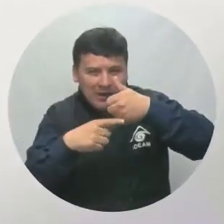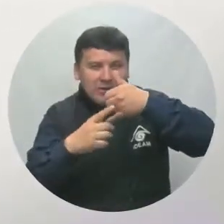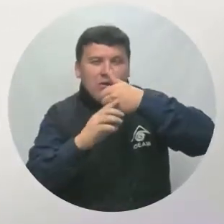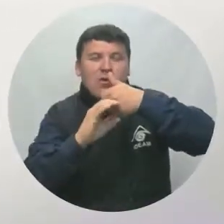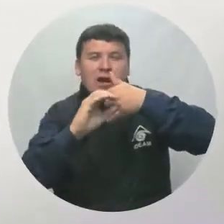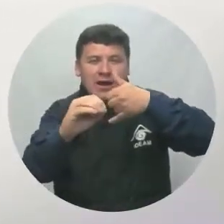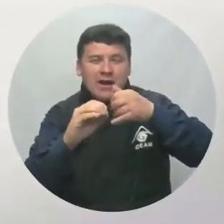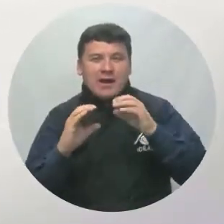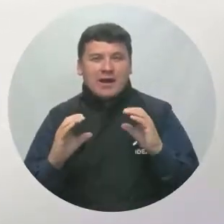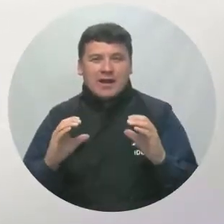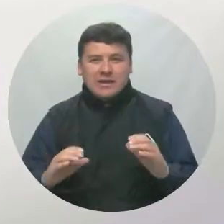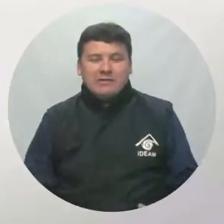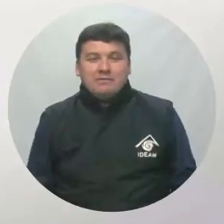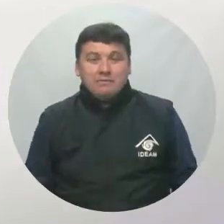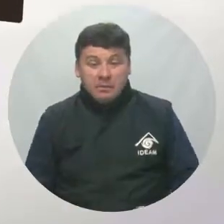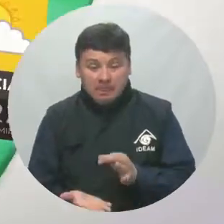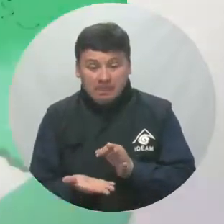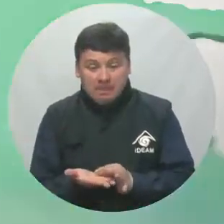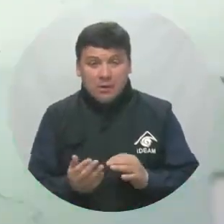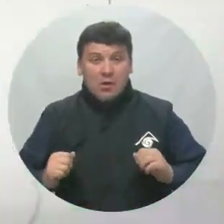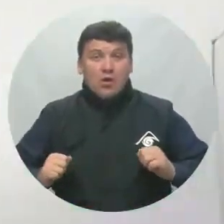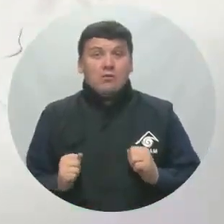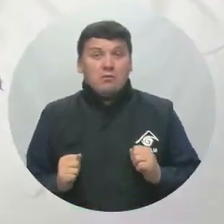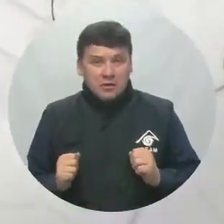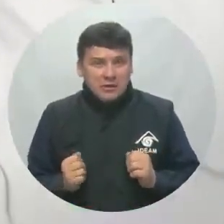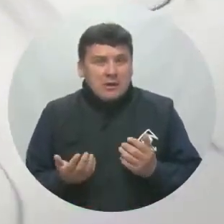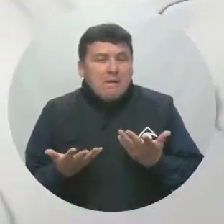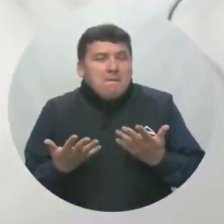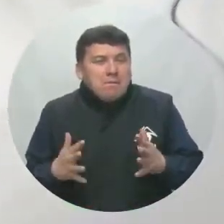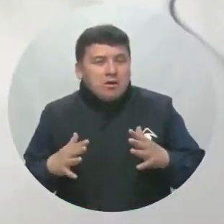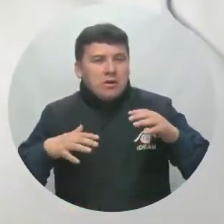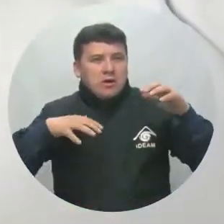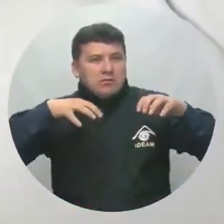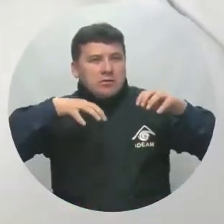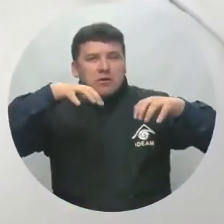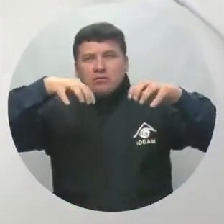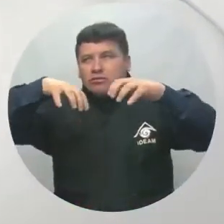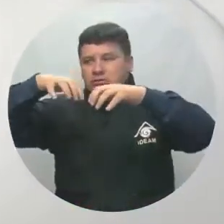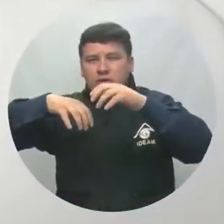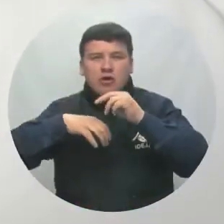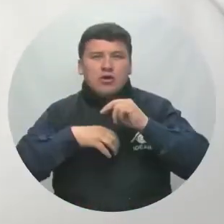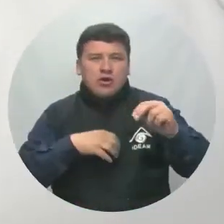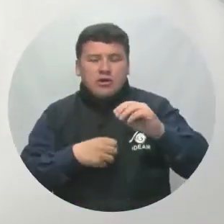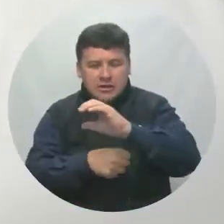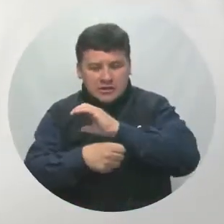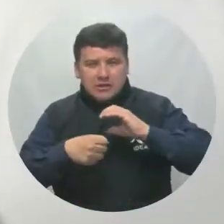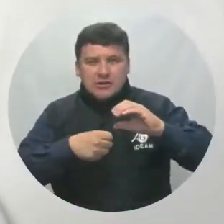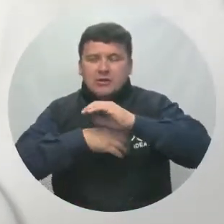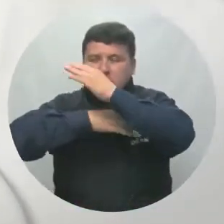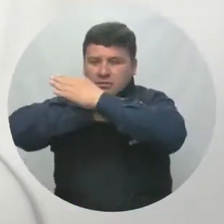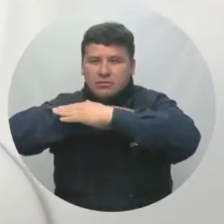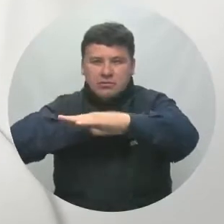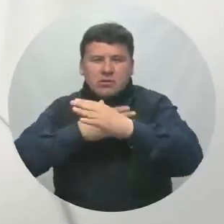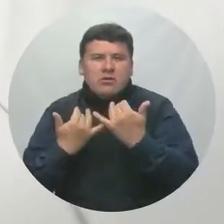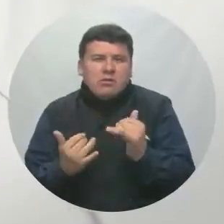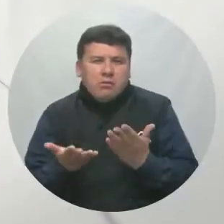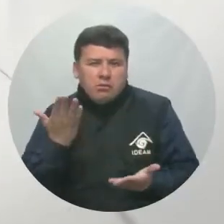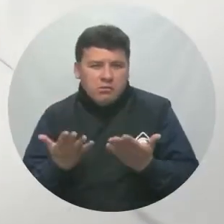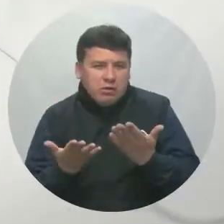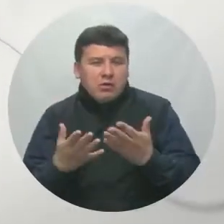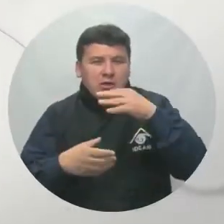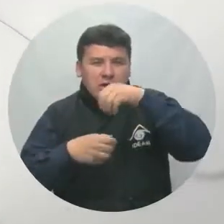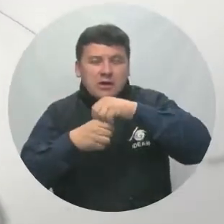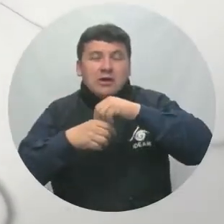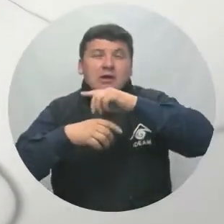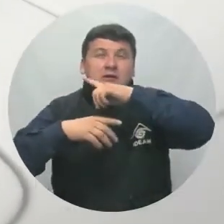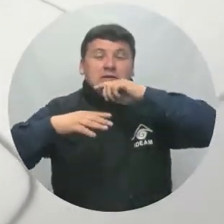el oriente del Caquetá. Hacia la capital del país podrían presentarse lloviznas en zonas del oriente y norte de la ciudad y de la sabana, con predominio